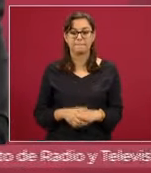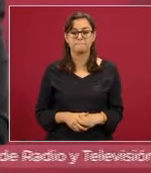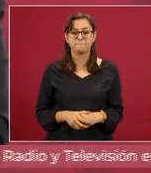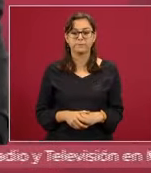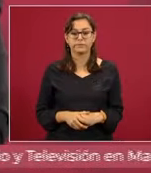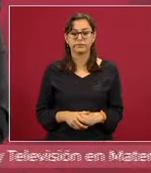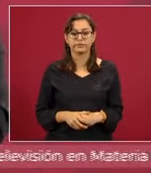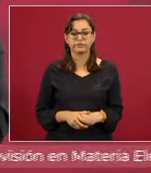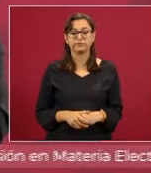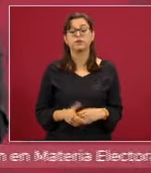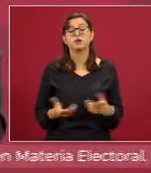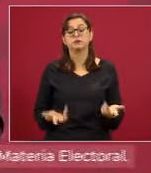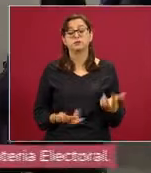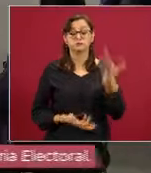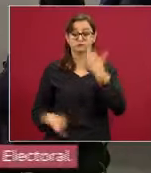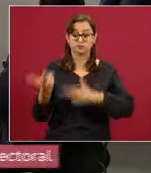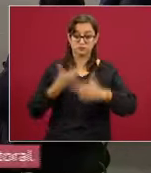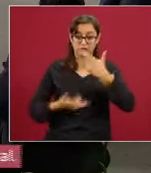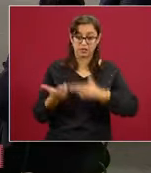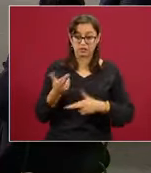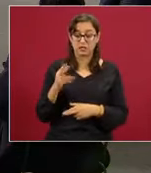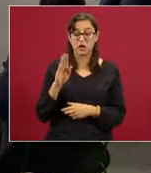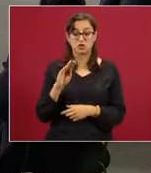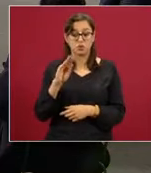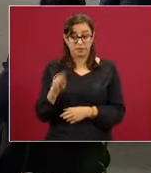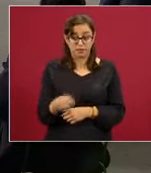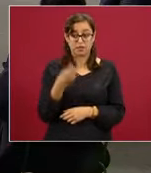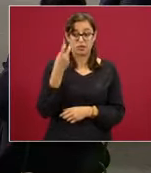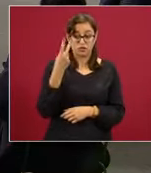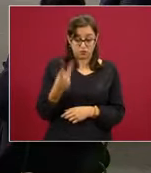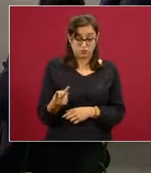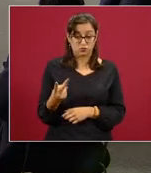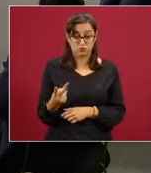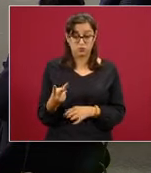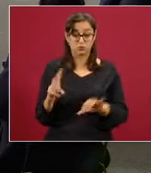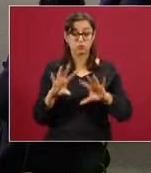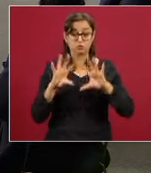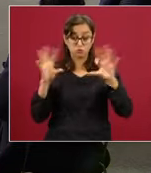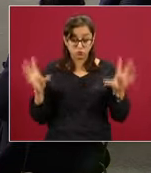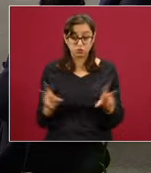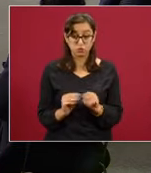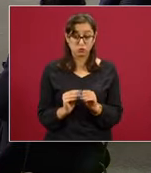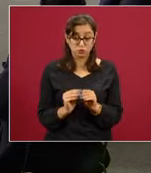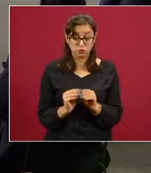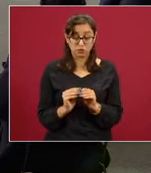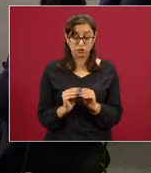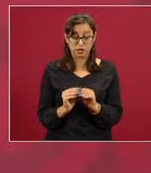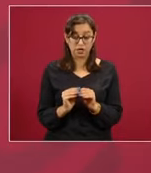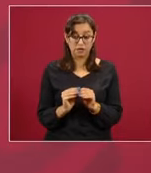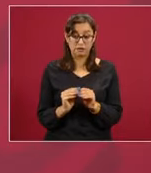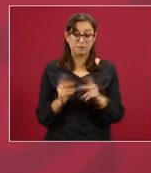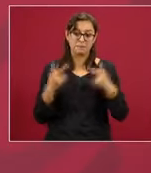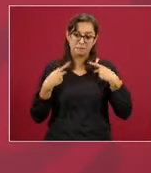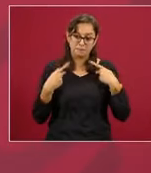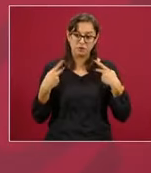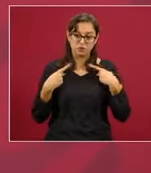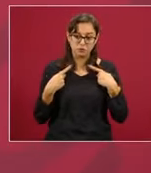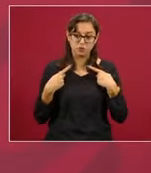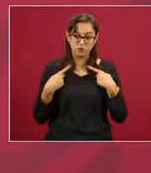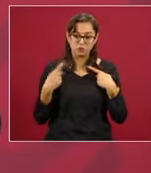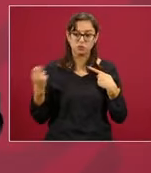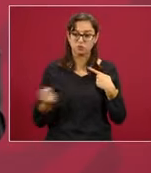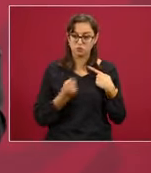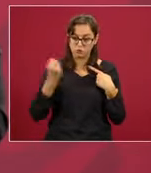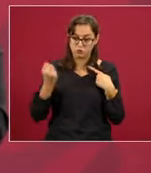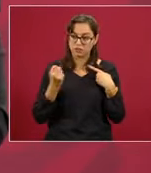Retornados tuvimos en esta semana 92, con lo cual el total de los que afortunadamente hemos podido